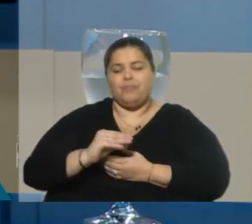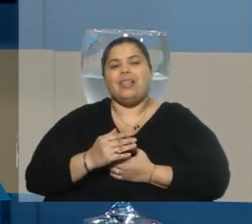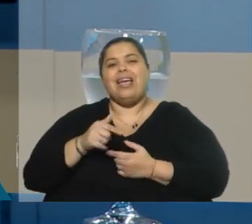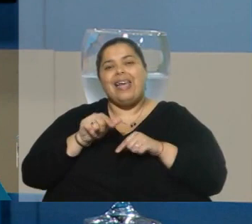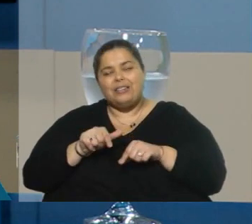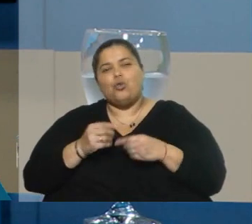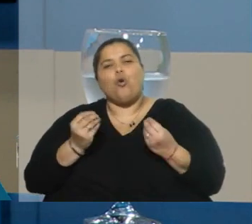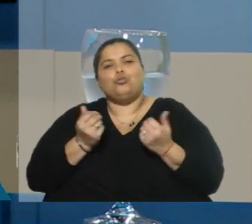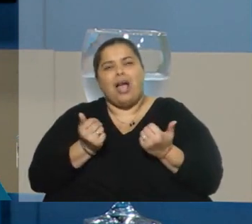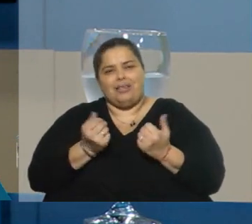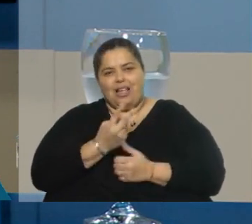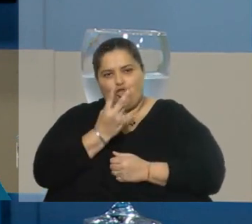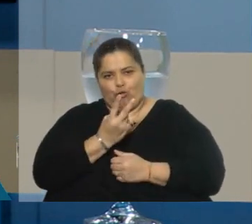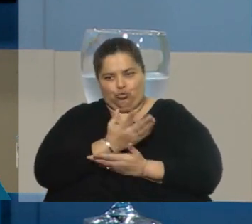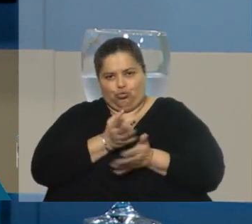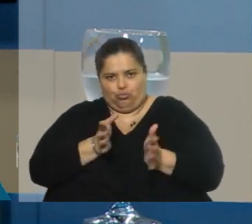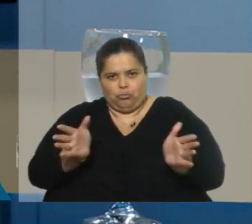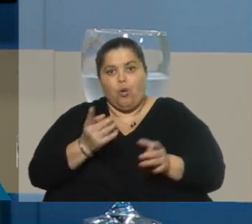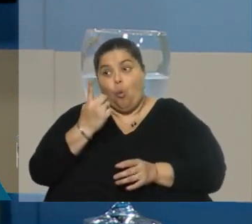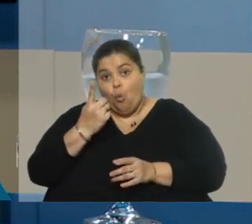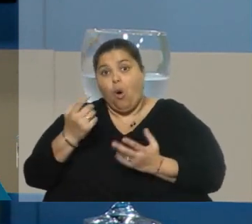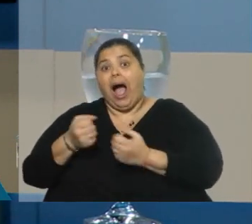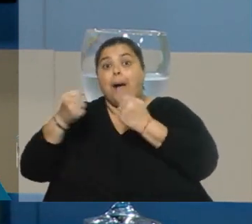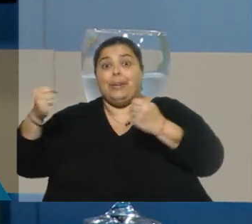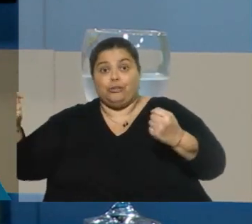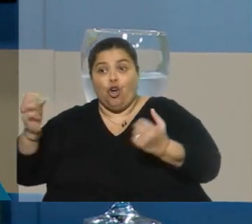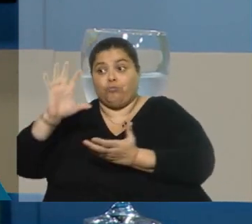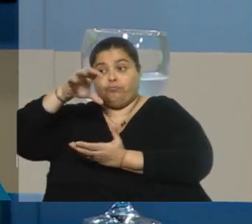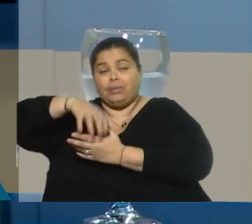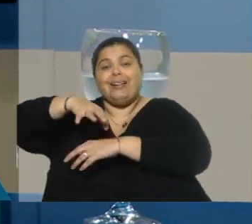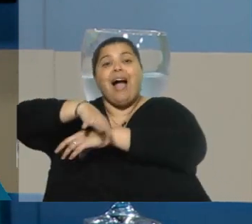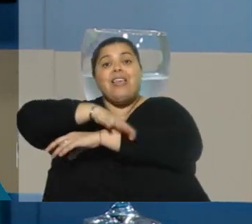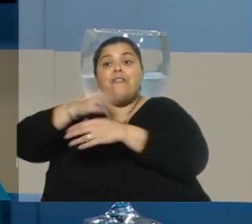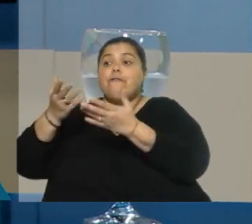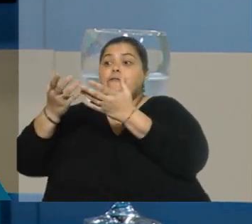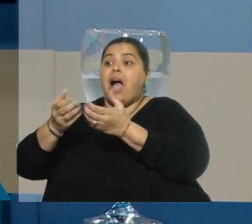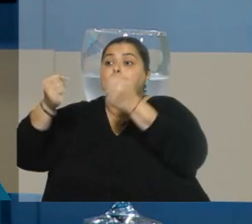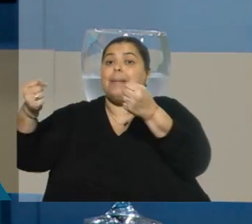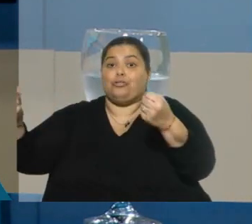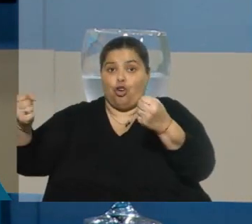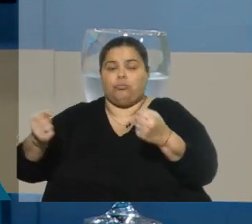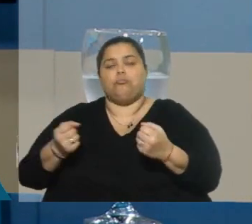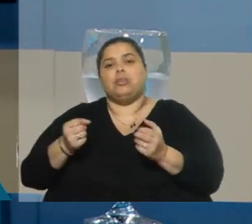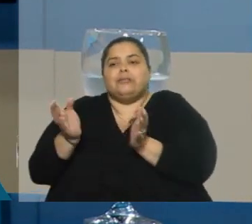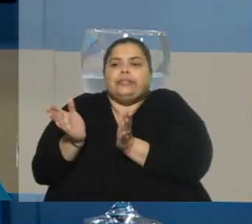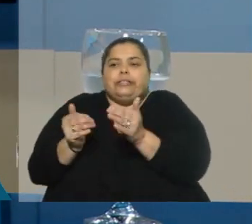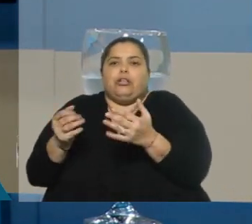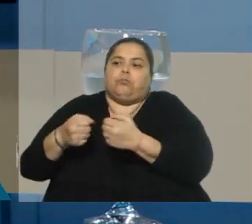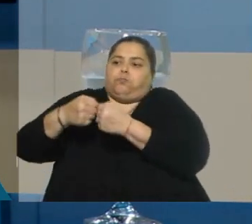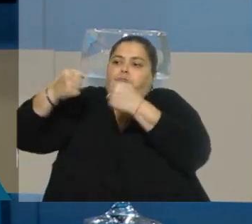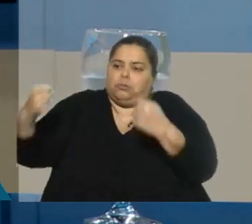concreta a través de dos vías. Ampliaciones y aperturas. Ampliaciones de centros CAIF que ya existen, que tienen capacidad física suficiente